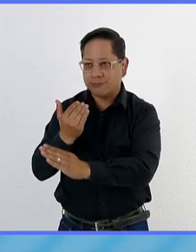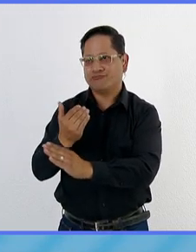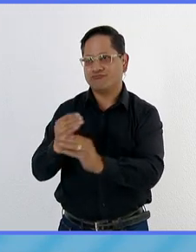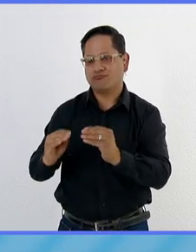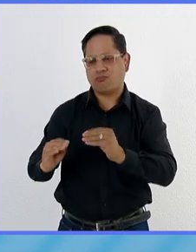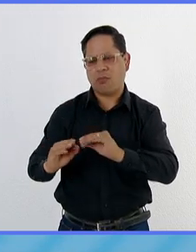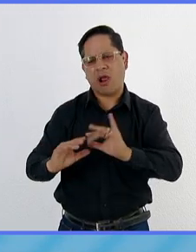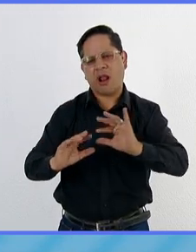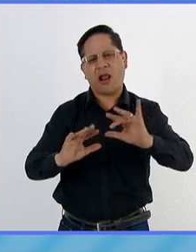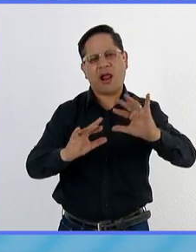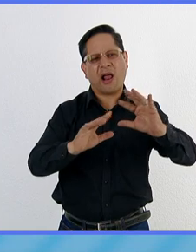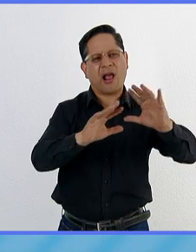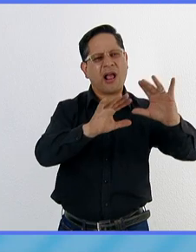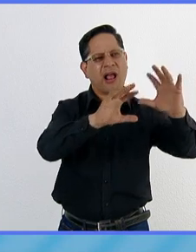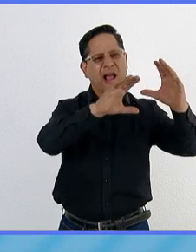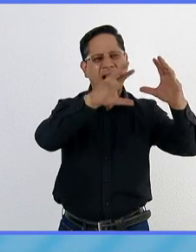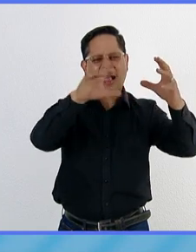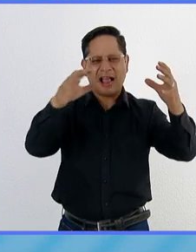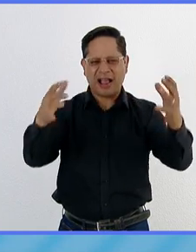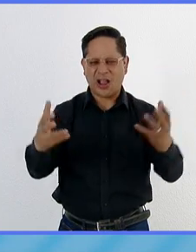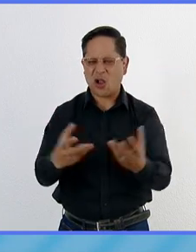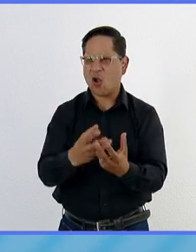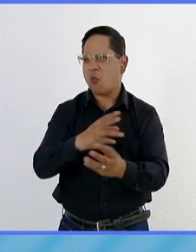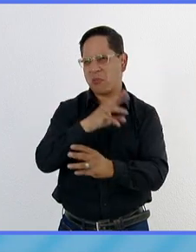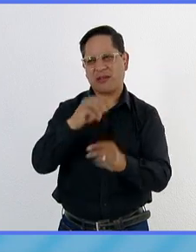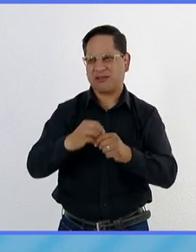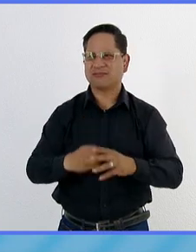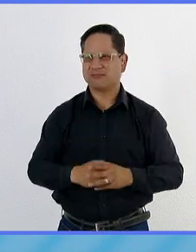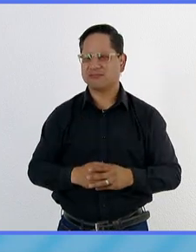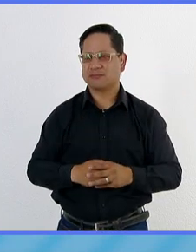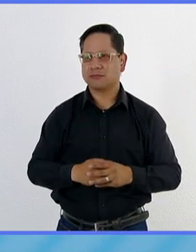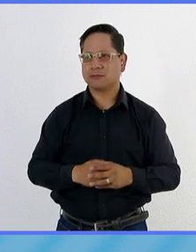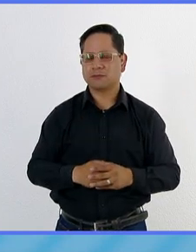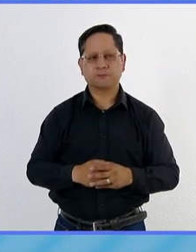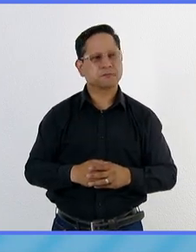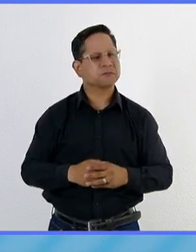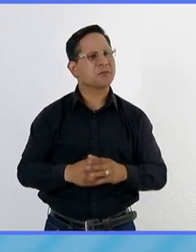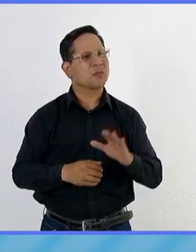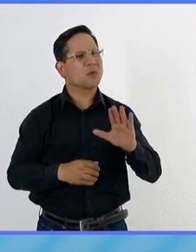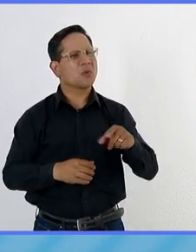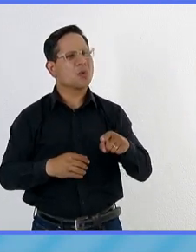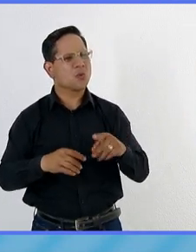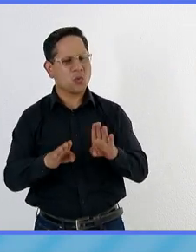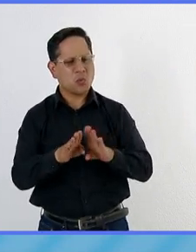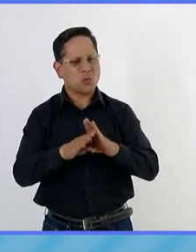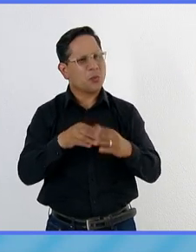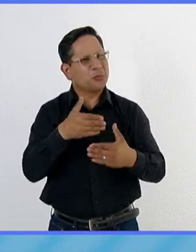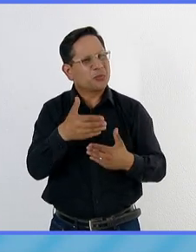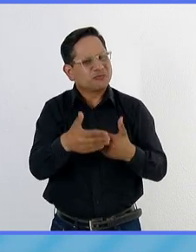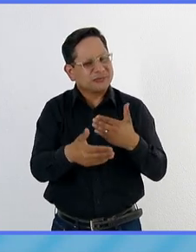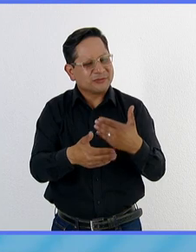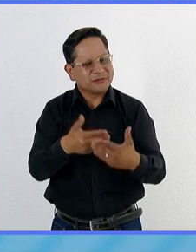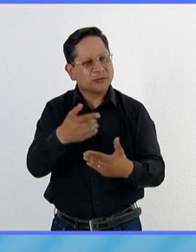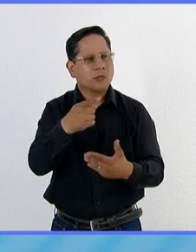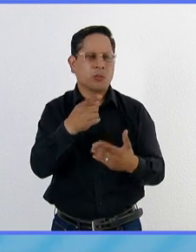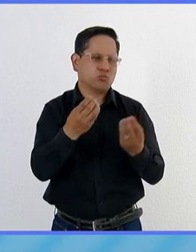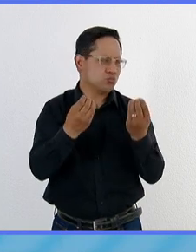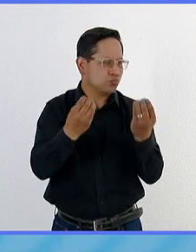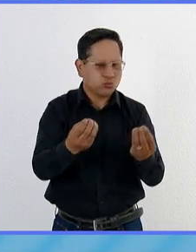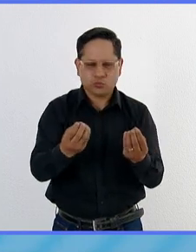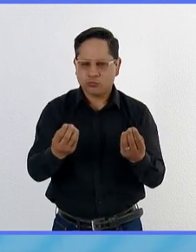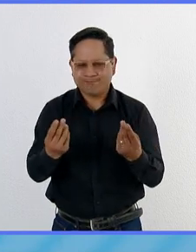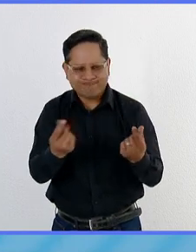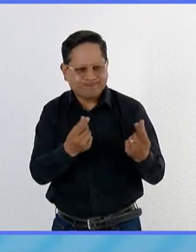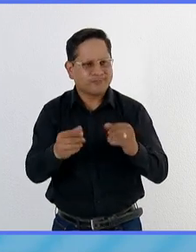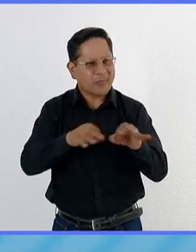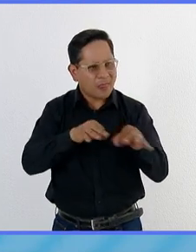estamos hablando de un tema de seguridad alimentaria. Cuéntanos de cómo se da este proceso. Seguramente son muchas acciones que se van dando